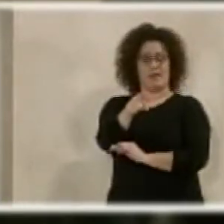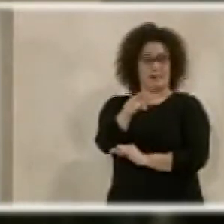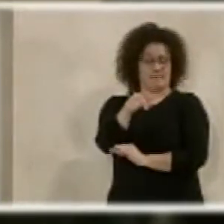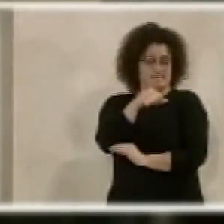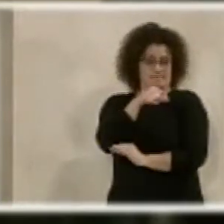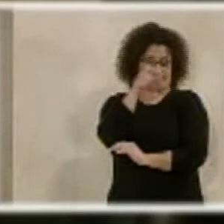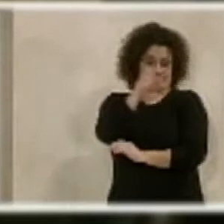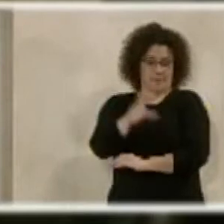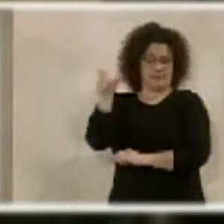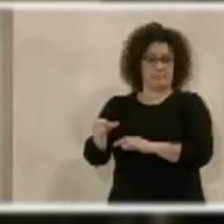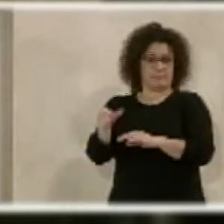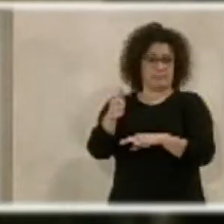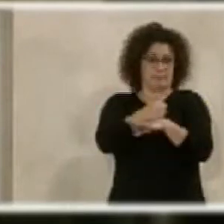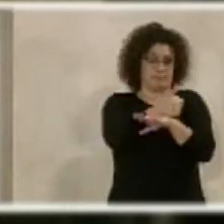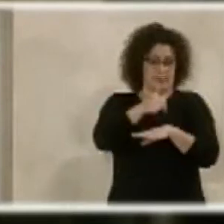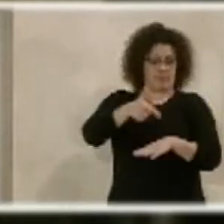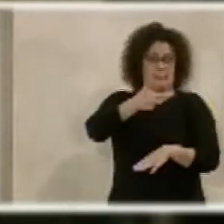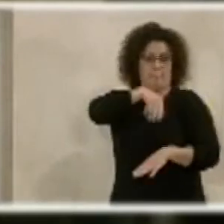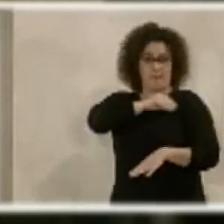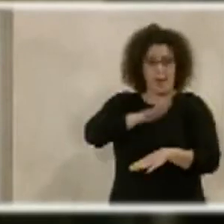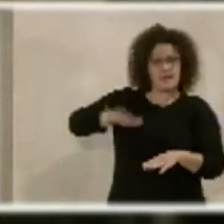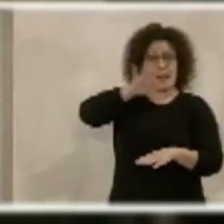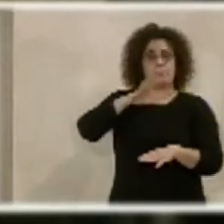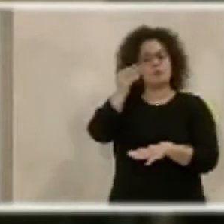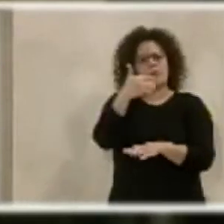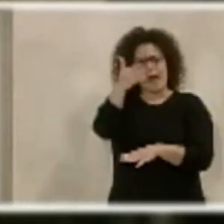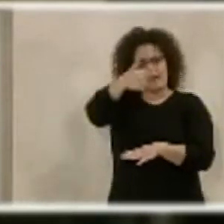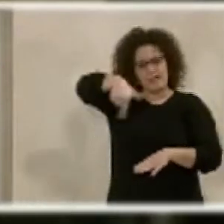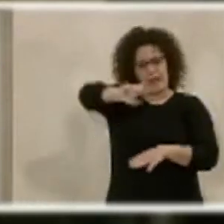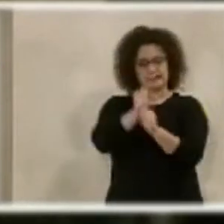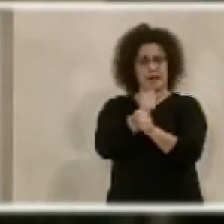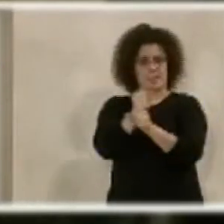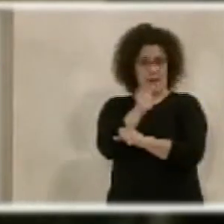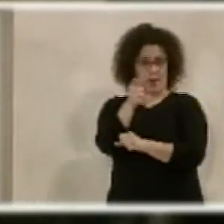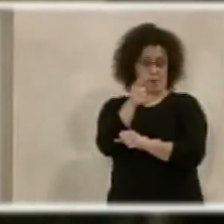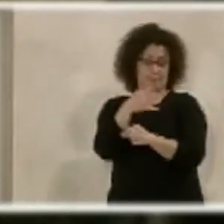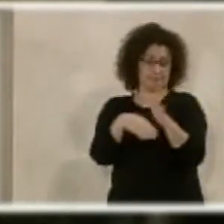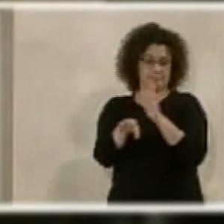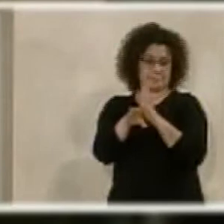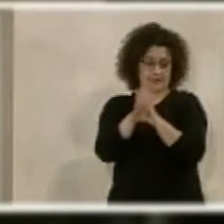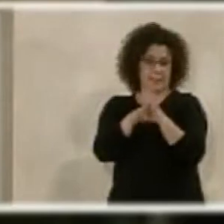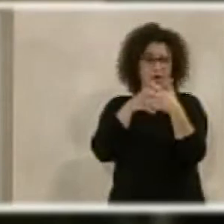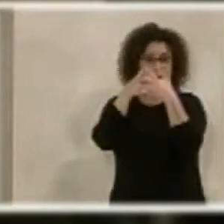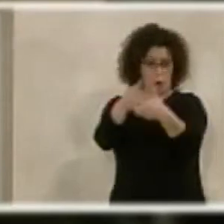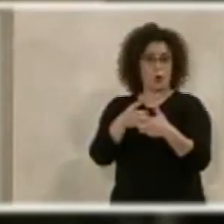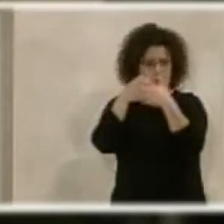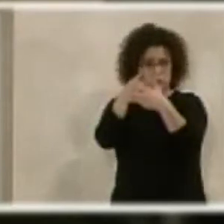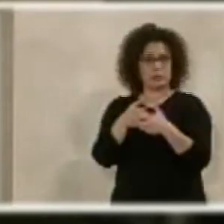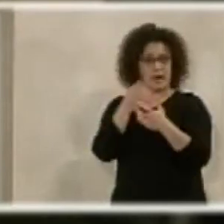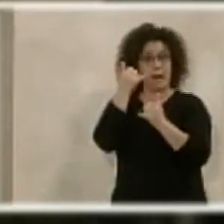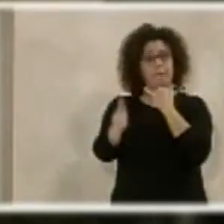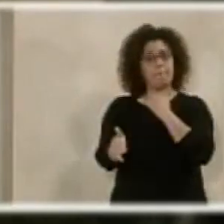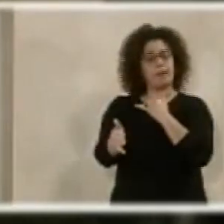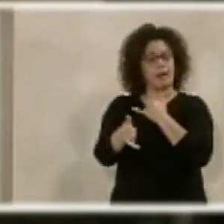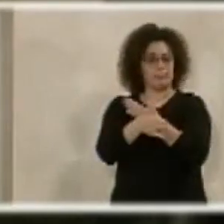propios ciudadanos de toda España. Muchas gracias por vuestro trabajo y seguid en esta lucha que finalmente yo